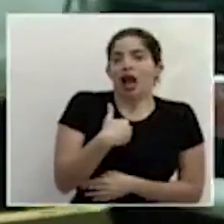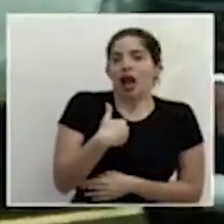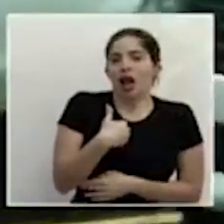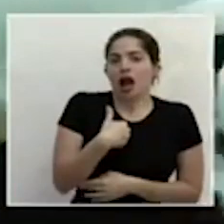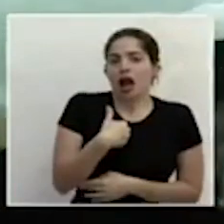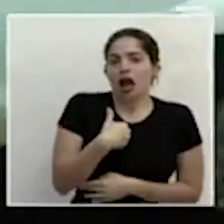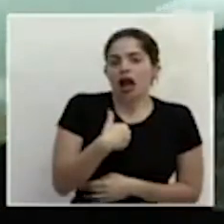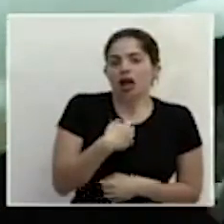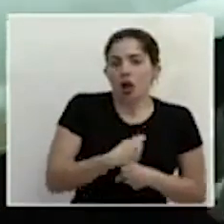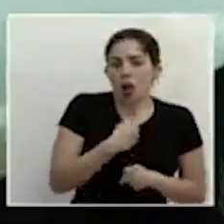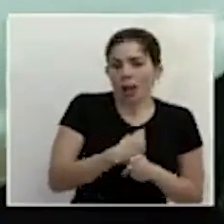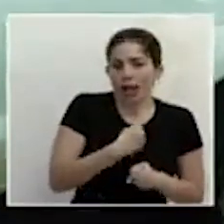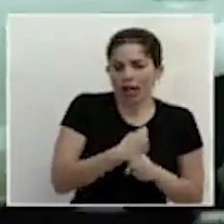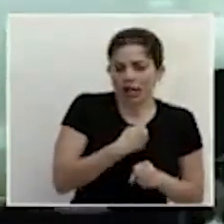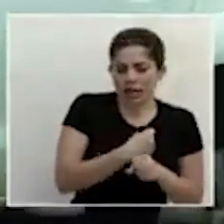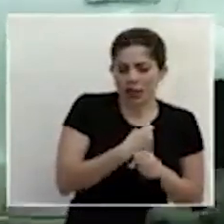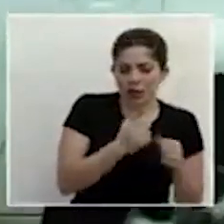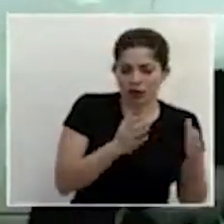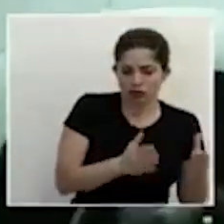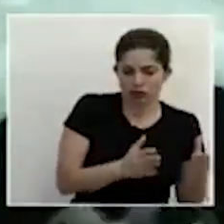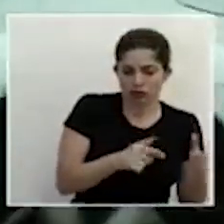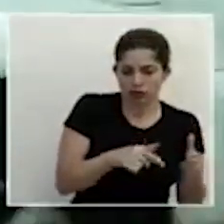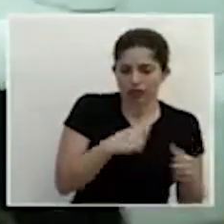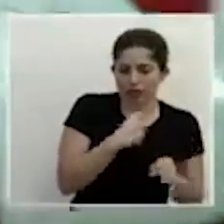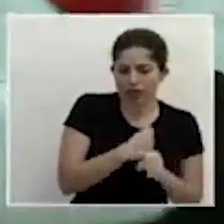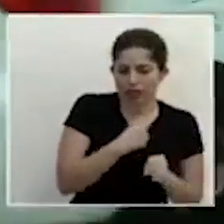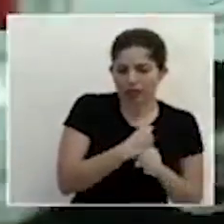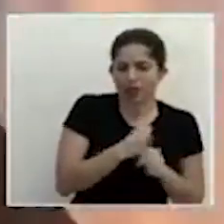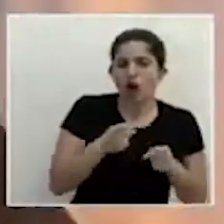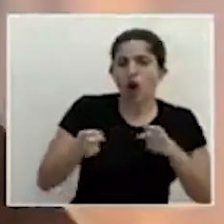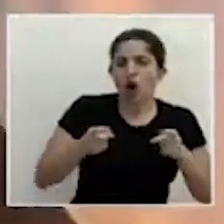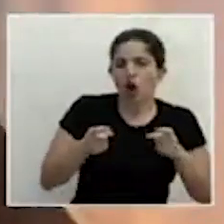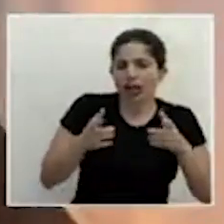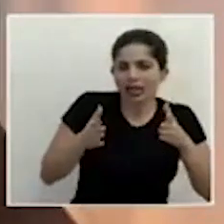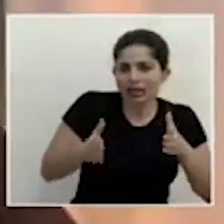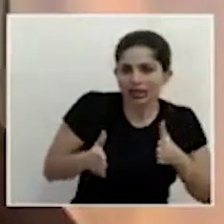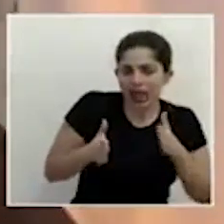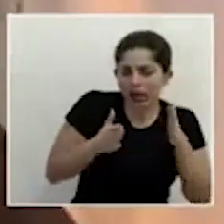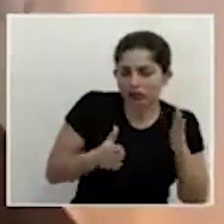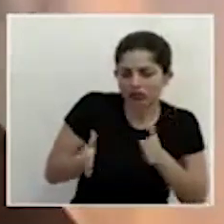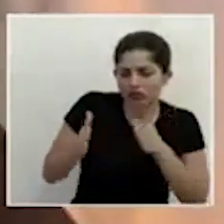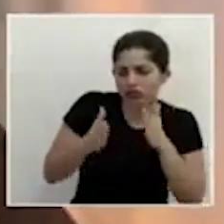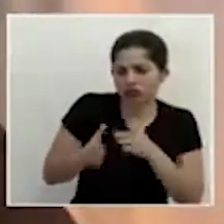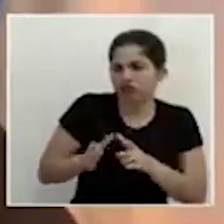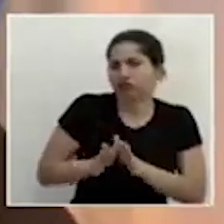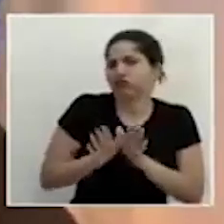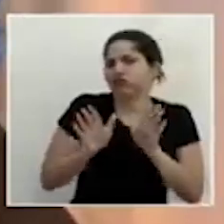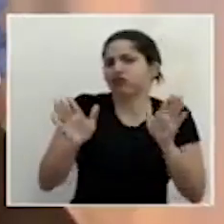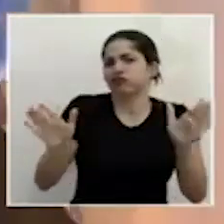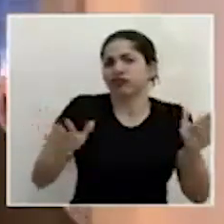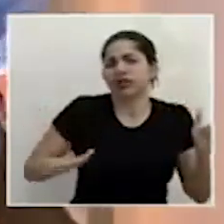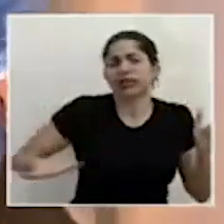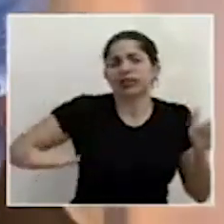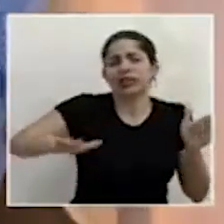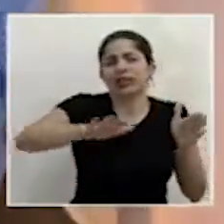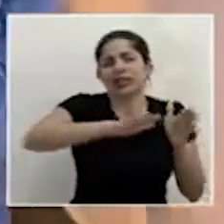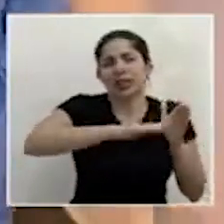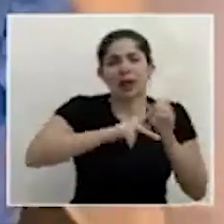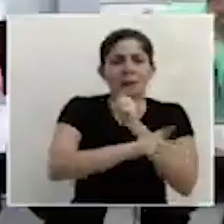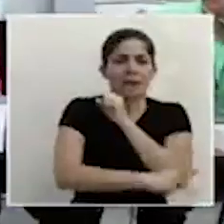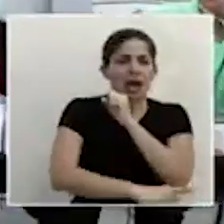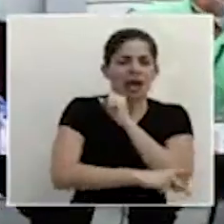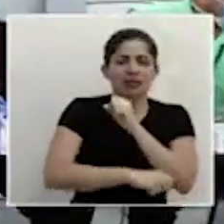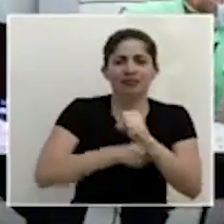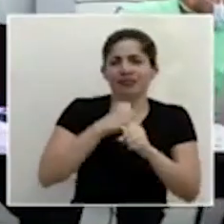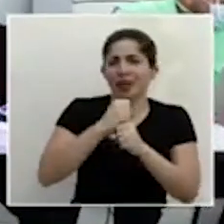operativo y una operación logística muy amplia a lo largo de todo el país que opera 24